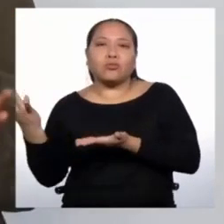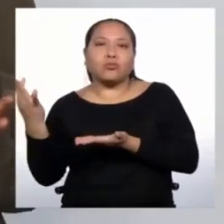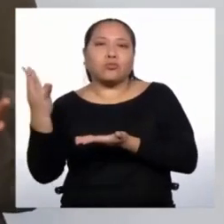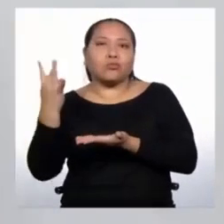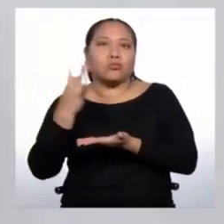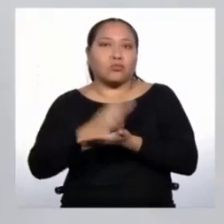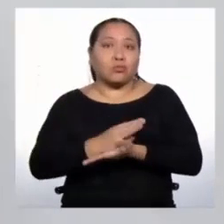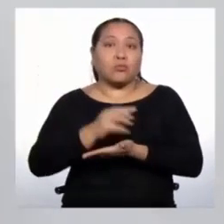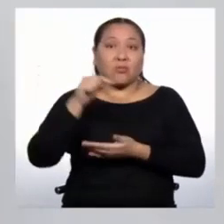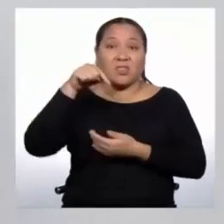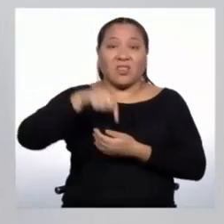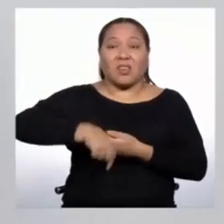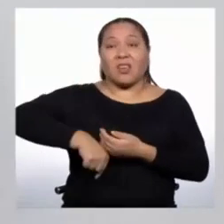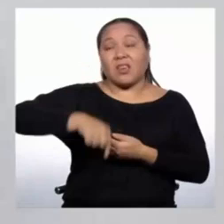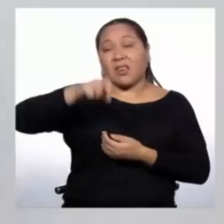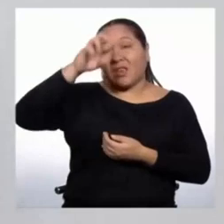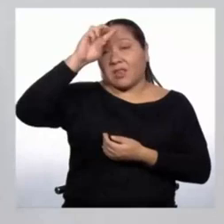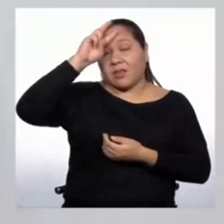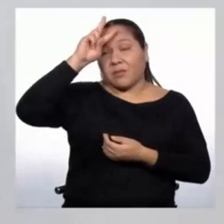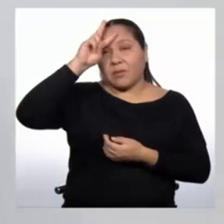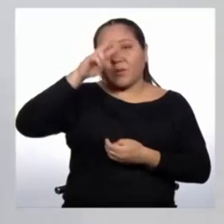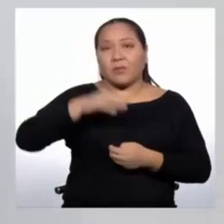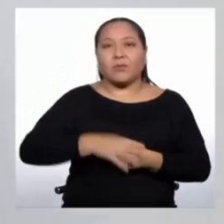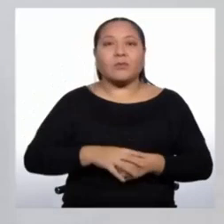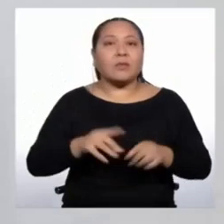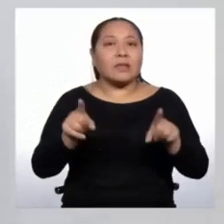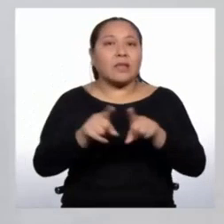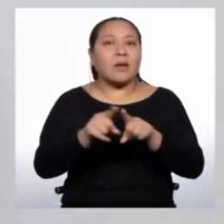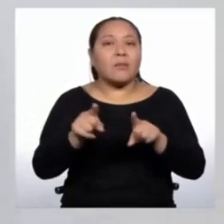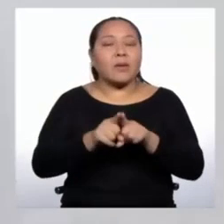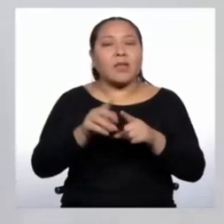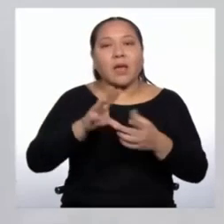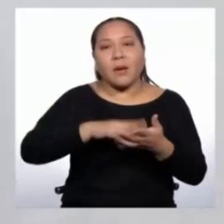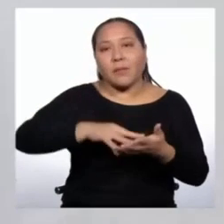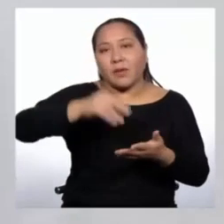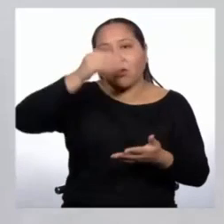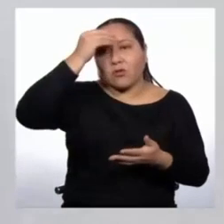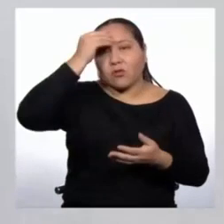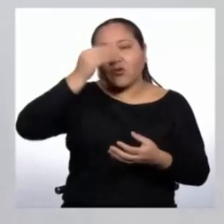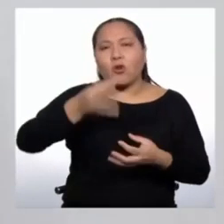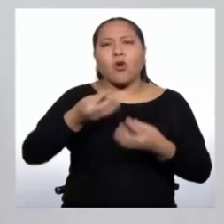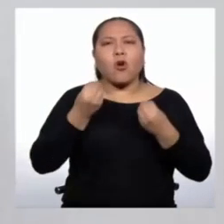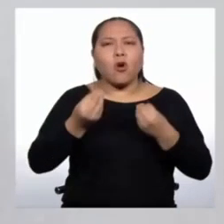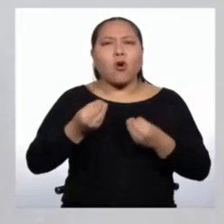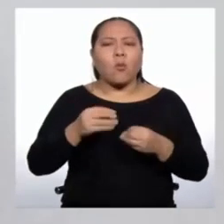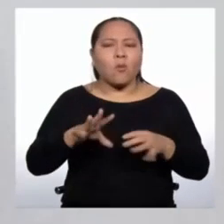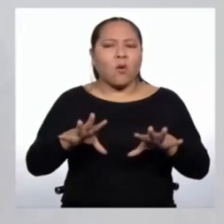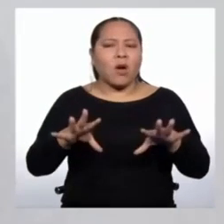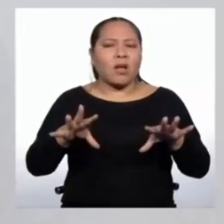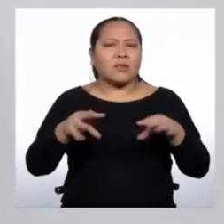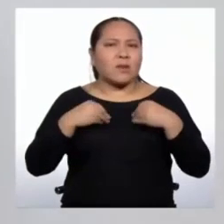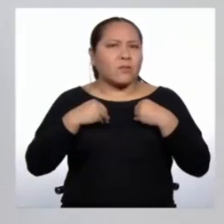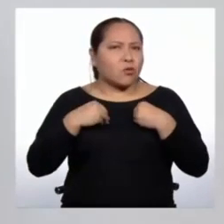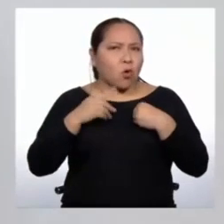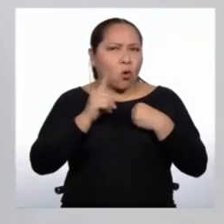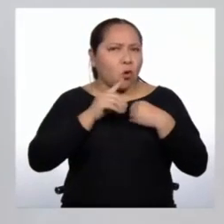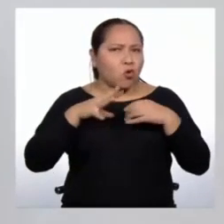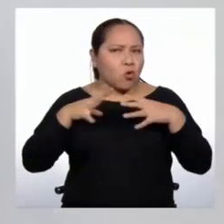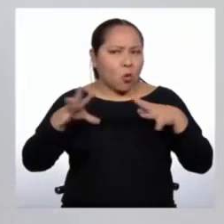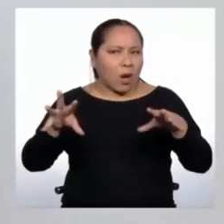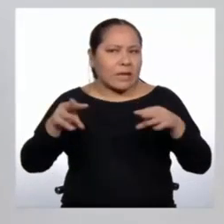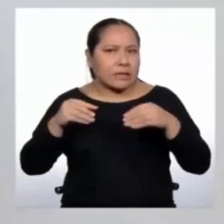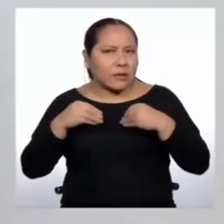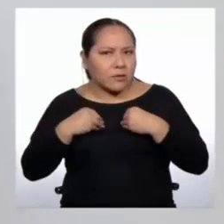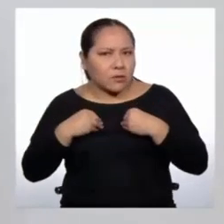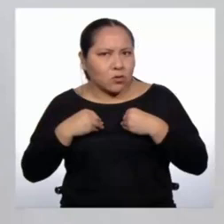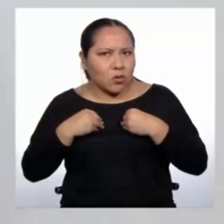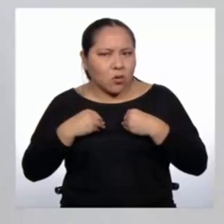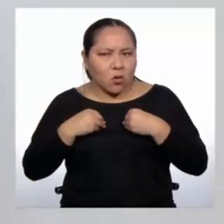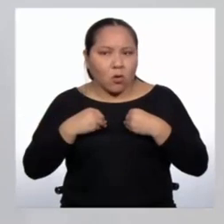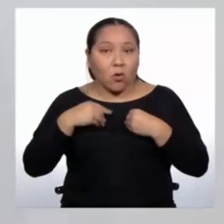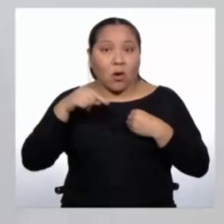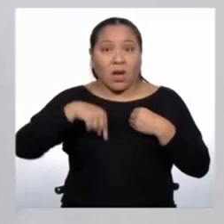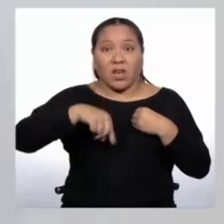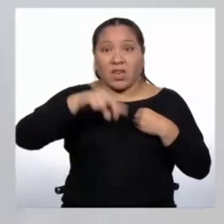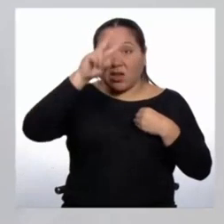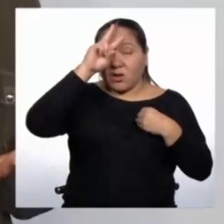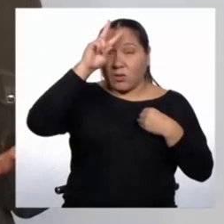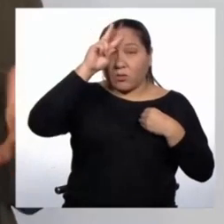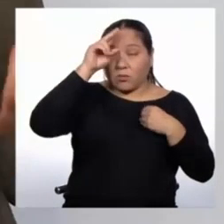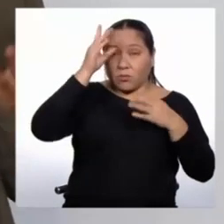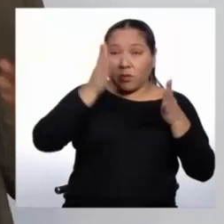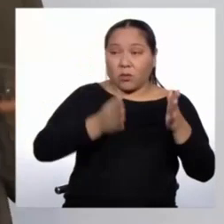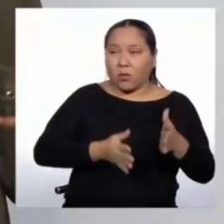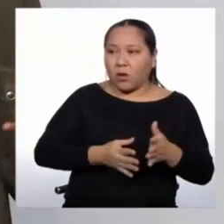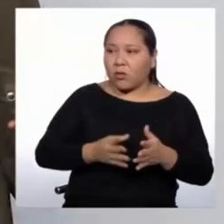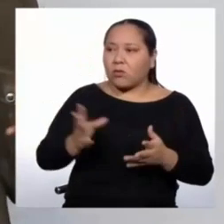nuestro país. También aprendimos cómo reaccionó la población peruana ante la llegada de migrantes de diversos